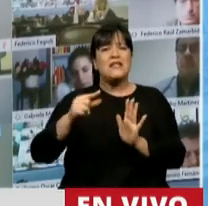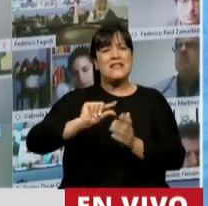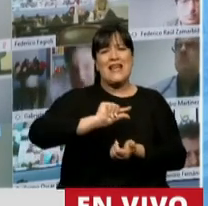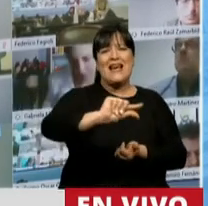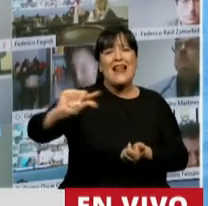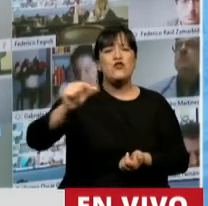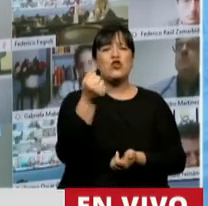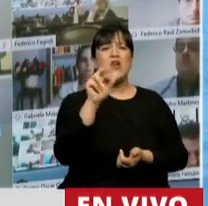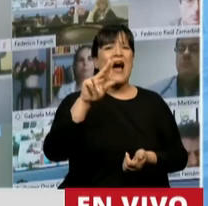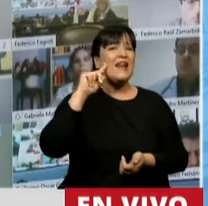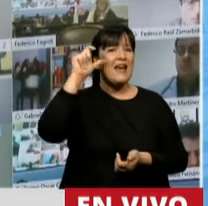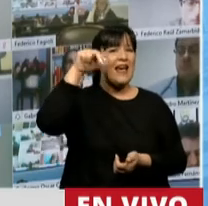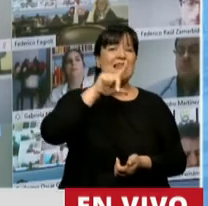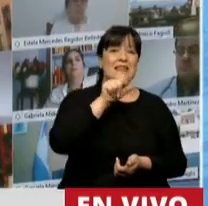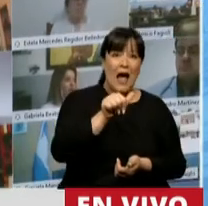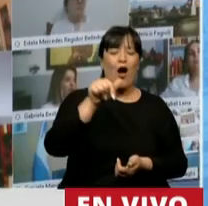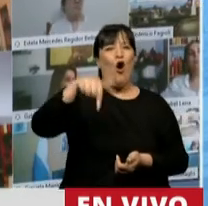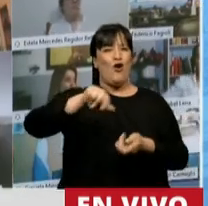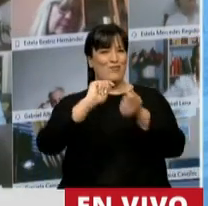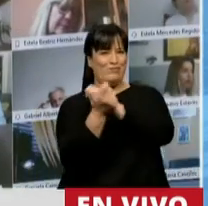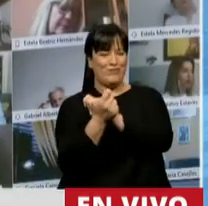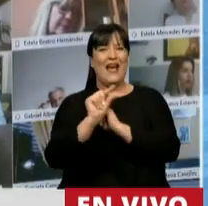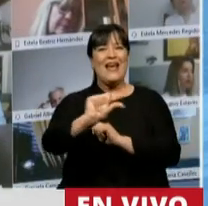Argenta, hoy son los créditos para los jubilados.